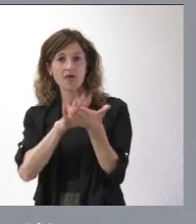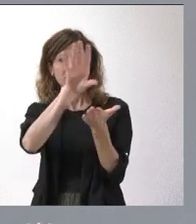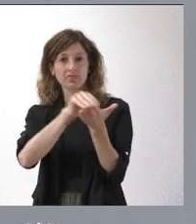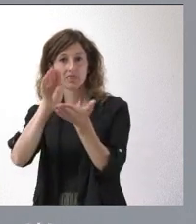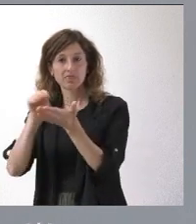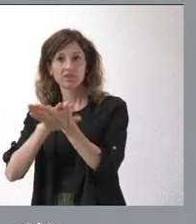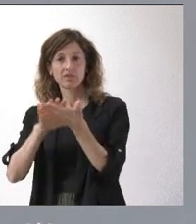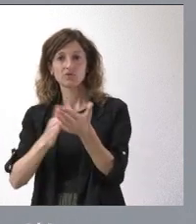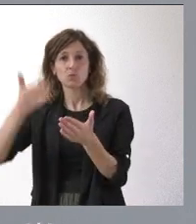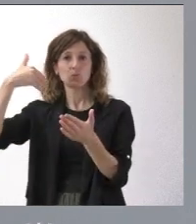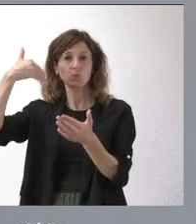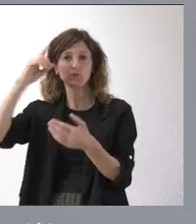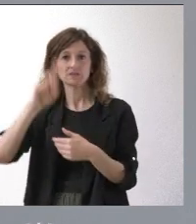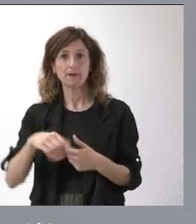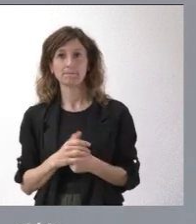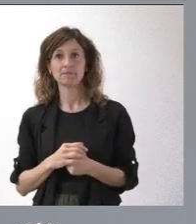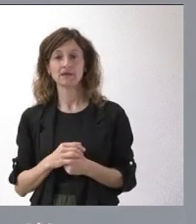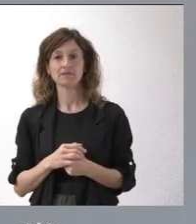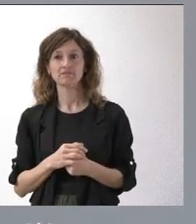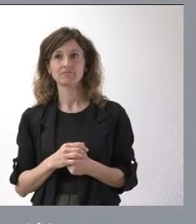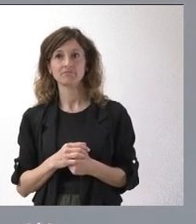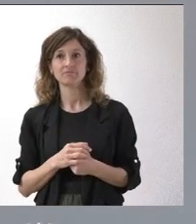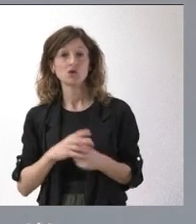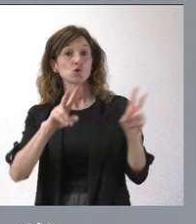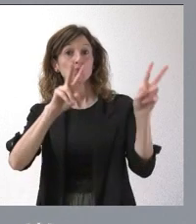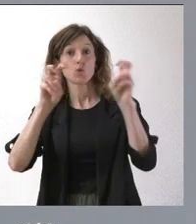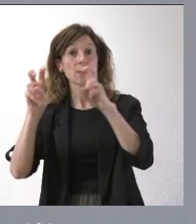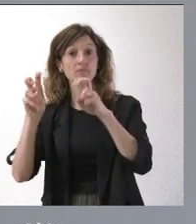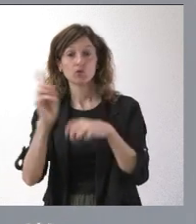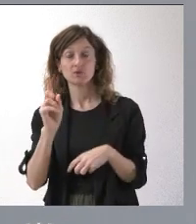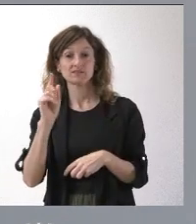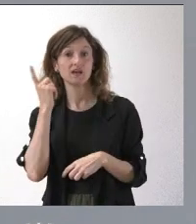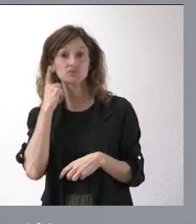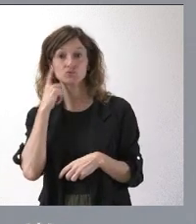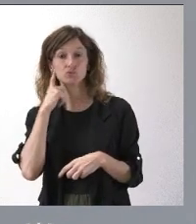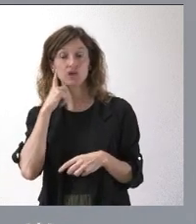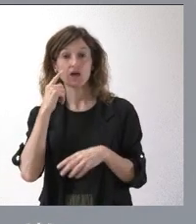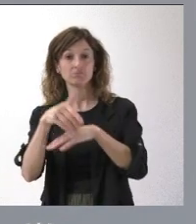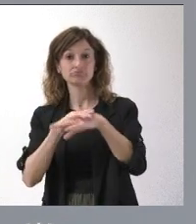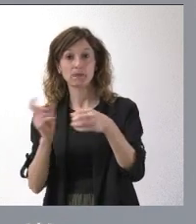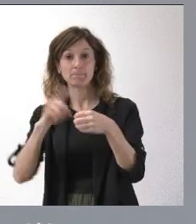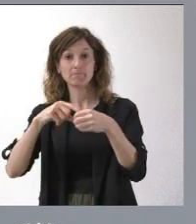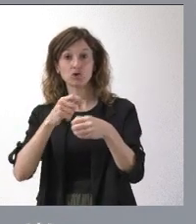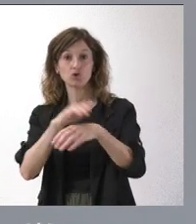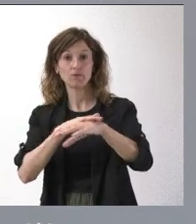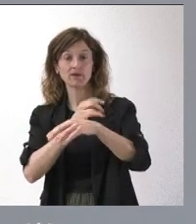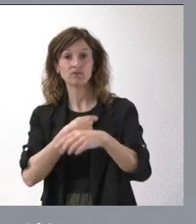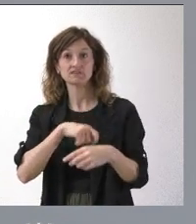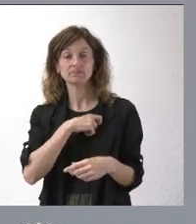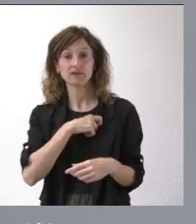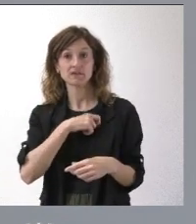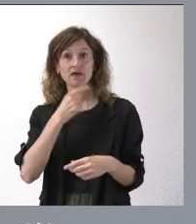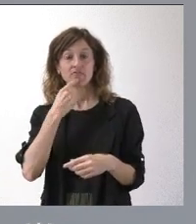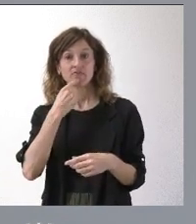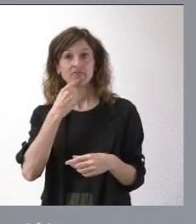anterior de la anterior de la anterior. Es que no es nuevo. Escuchar a miembros del Gobierno de España agredir